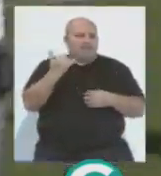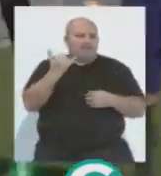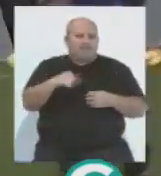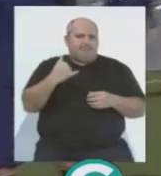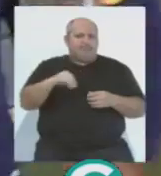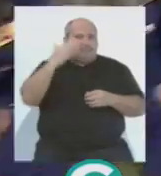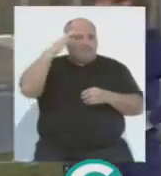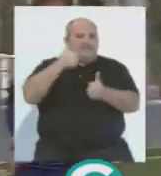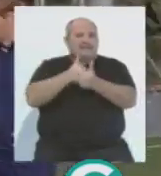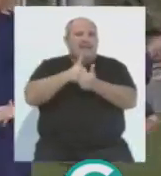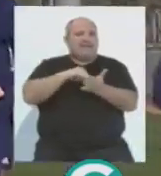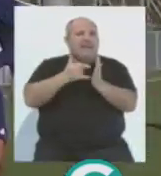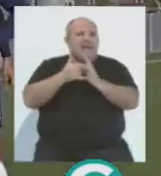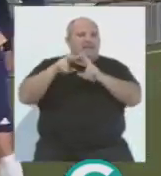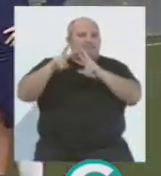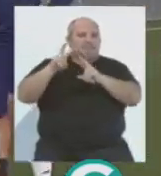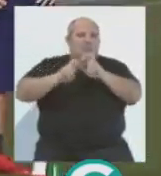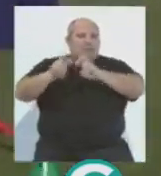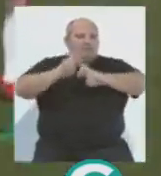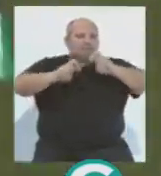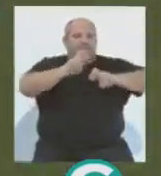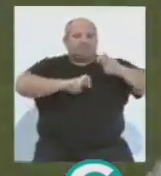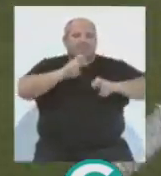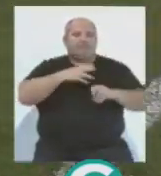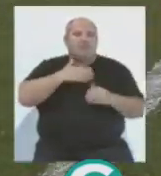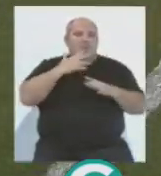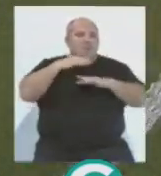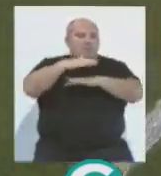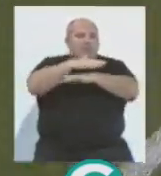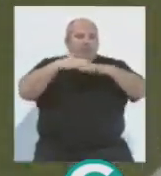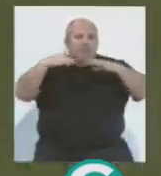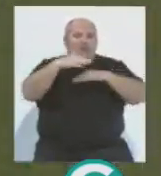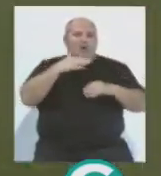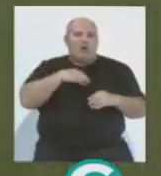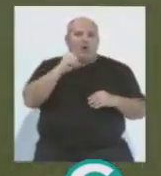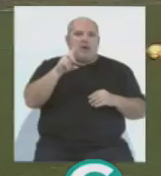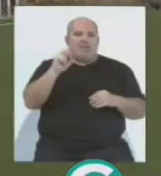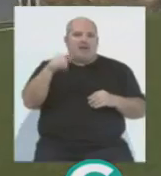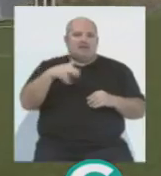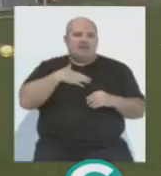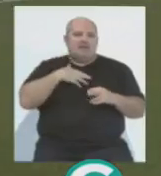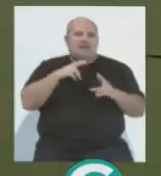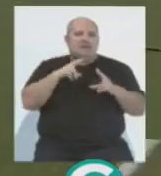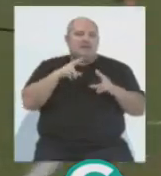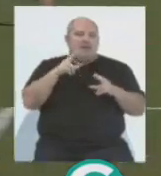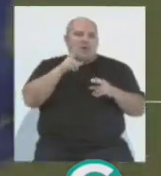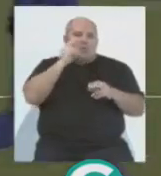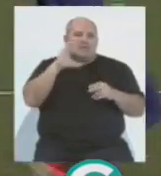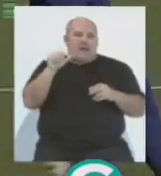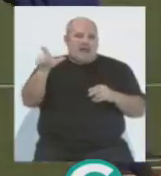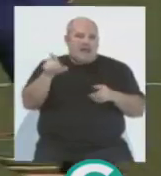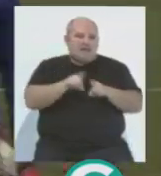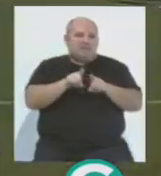desde la Secretaría Técnica. Siguen los rumores del caso de Brian Oliván que la Sociedad Deportiva de Huesca